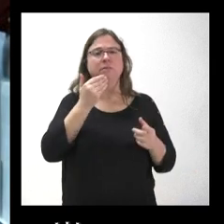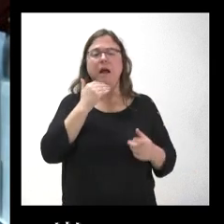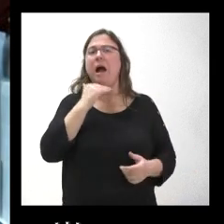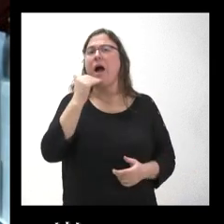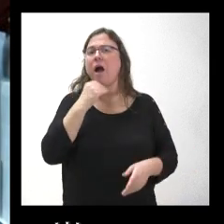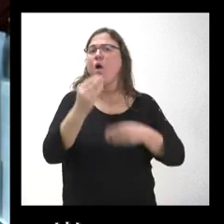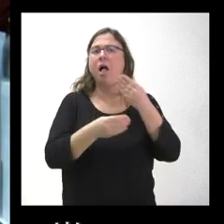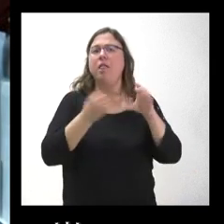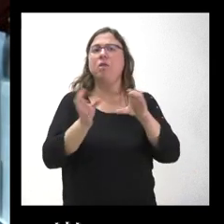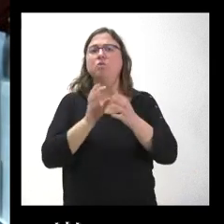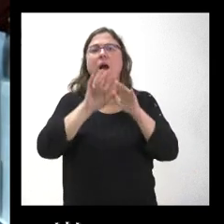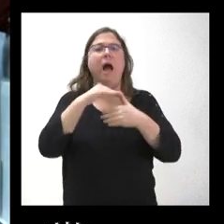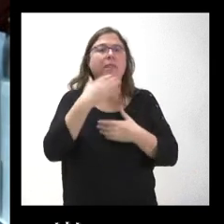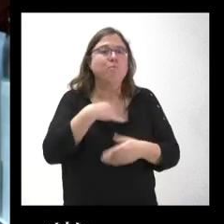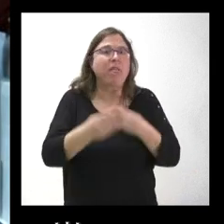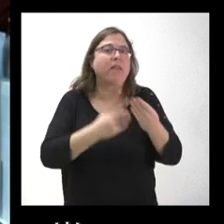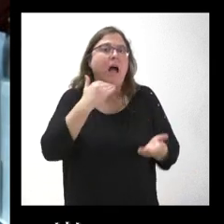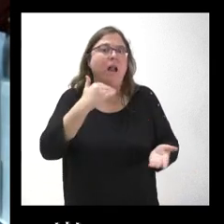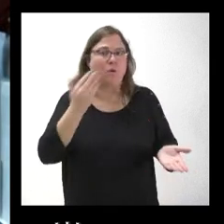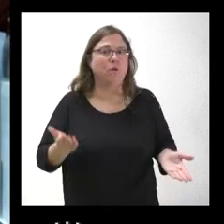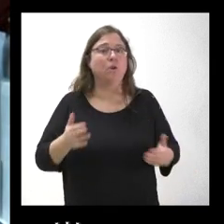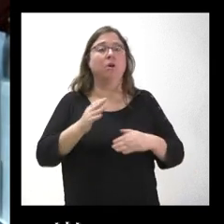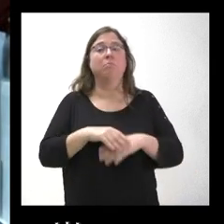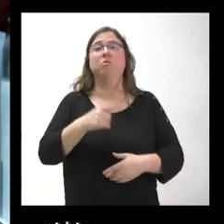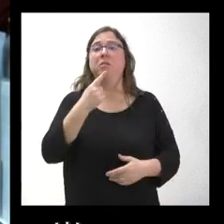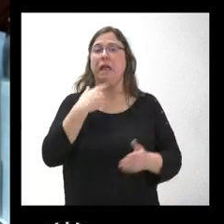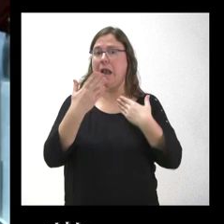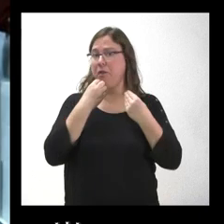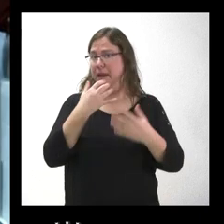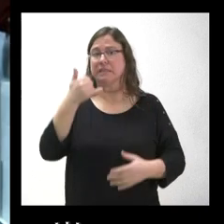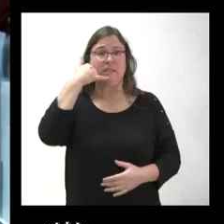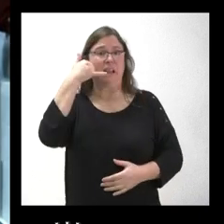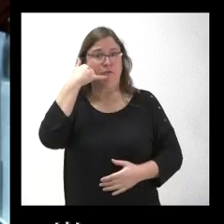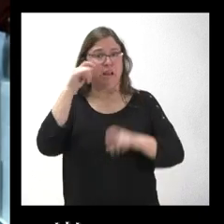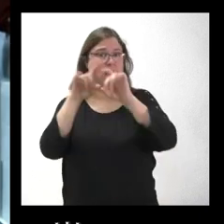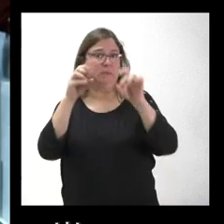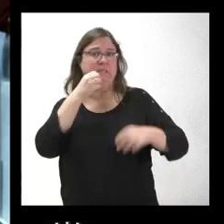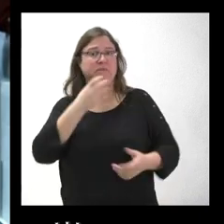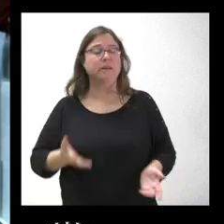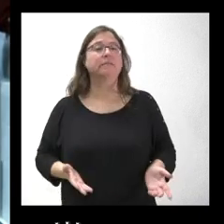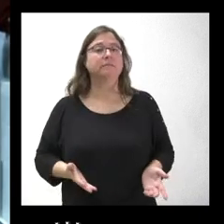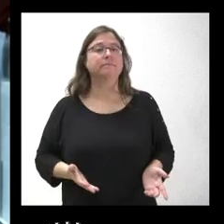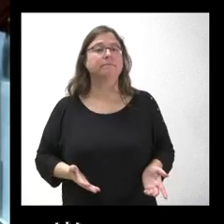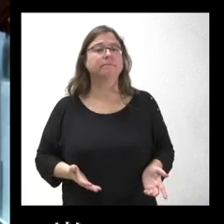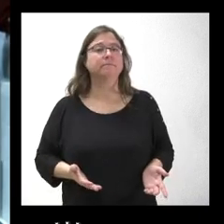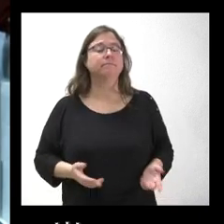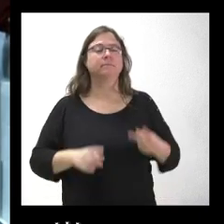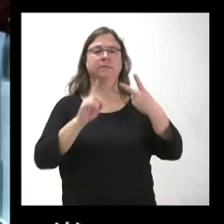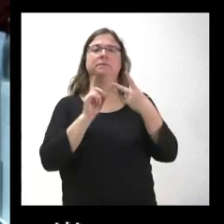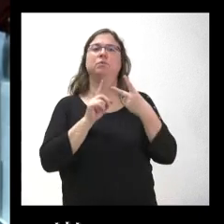algo la Junta o puede hacer algo, dada que ha dicho que tiene buenas relaciones con Telefónica, a lo mejor. La segunda,